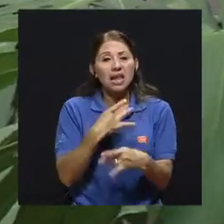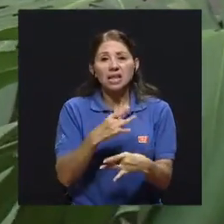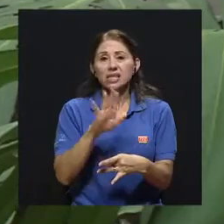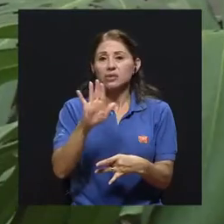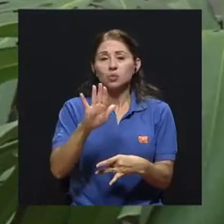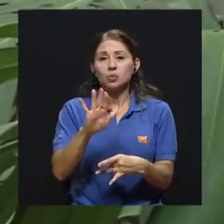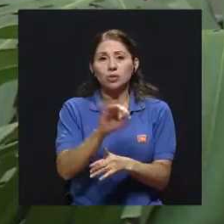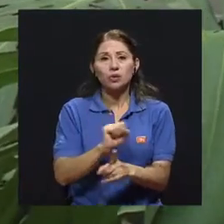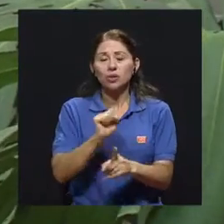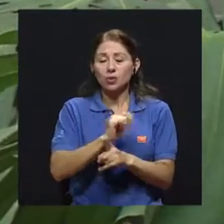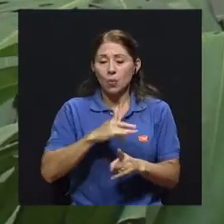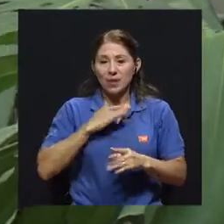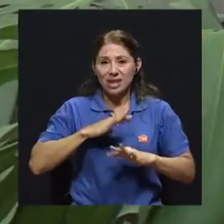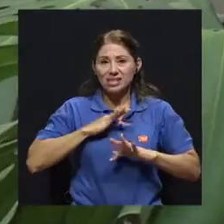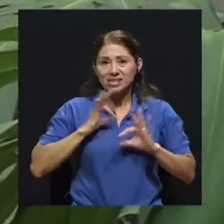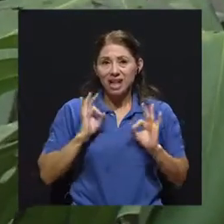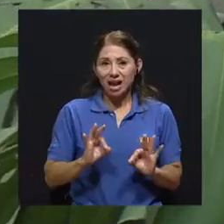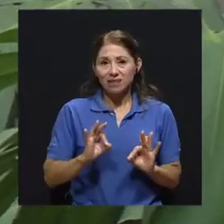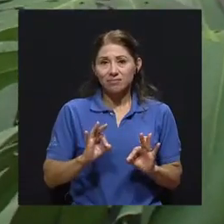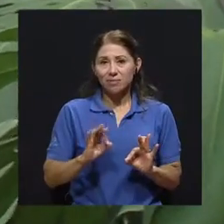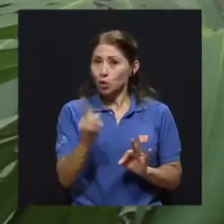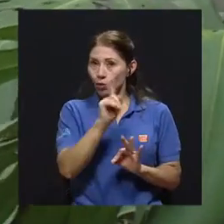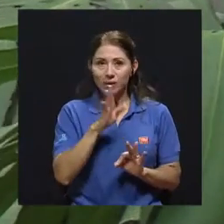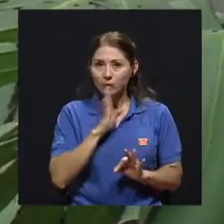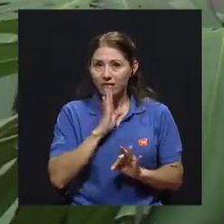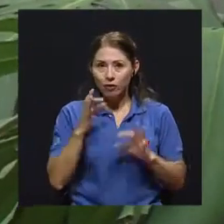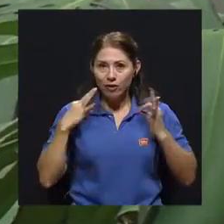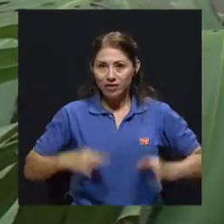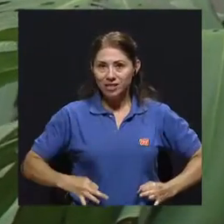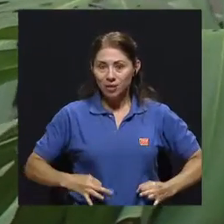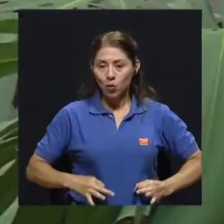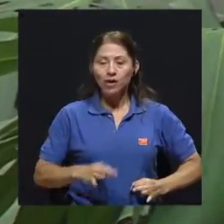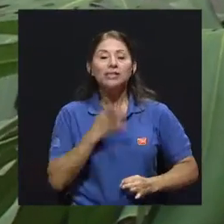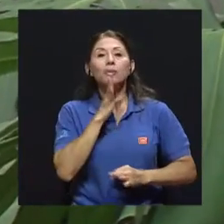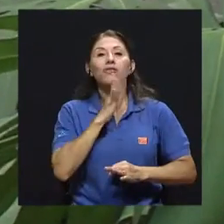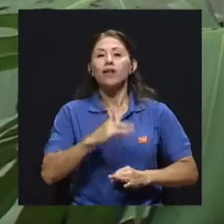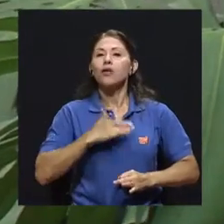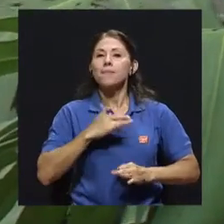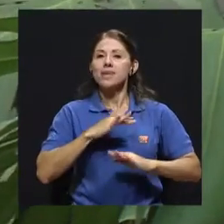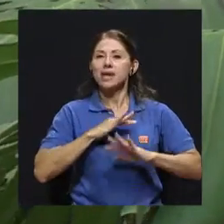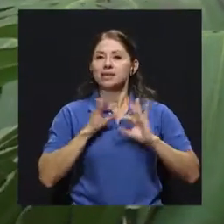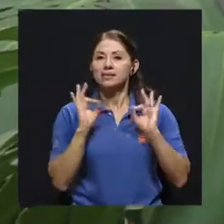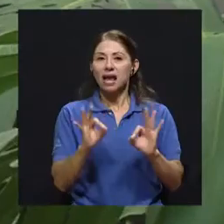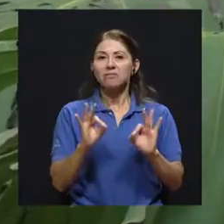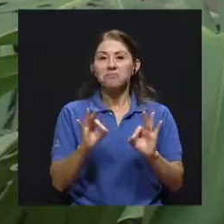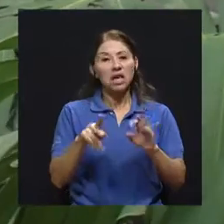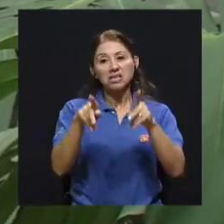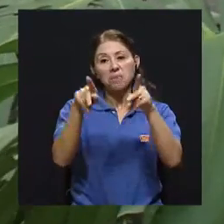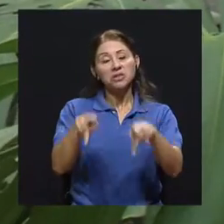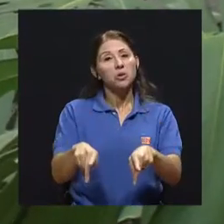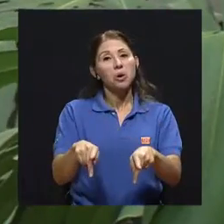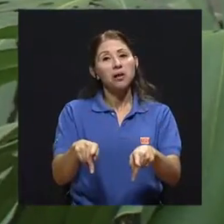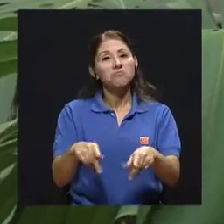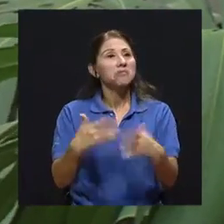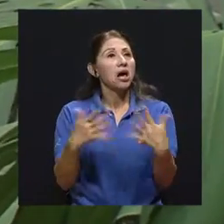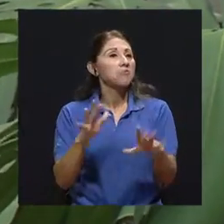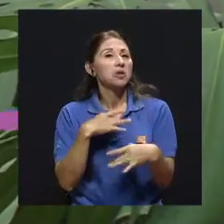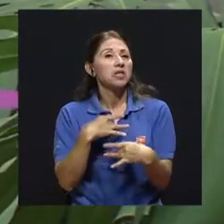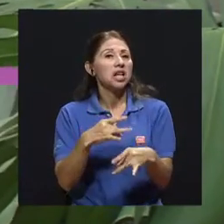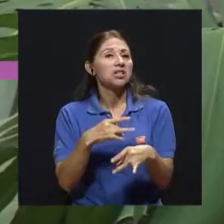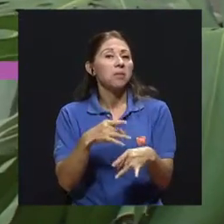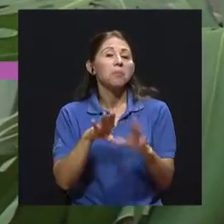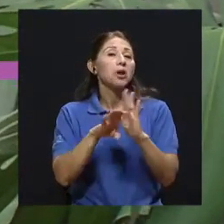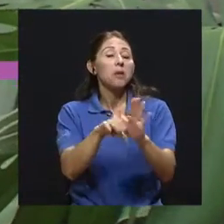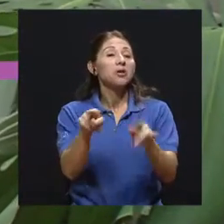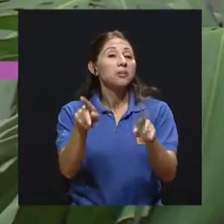de su bienestar, y no estamos hablando de la apariencia física, sino de su bienestar. Entonces, por ejemplo, seguir